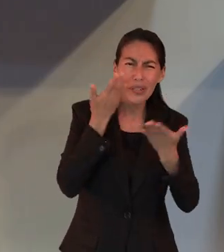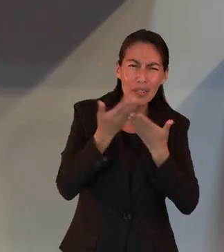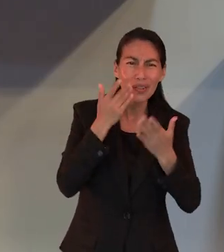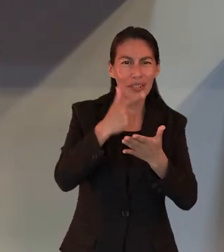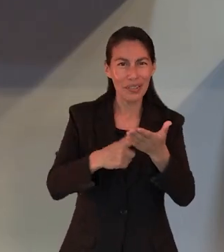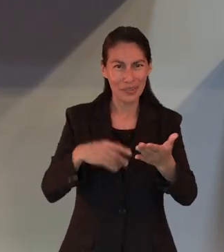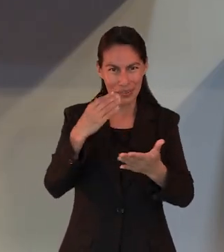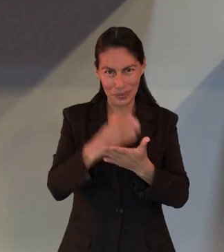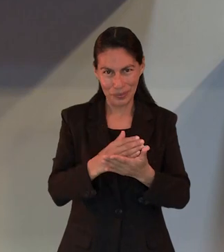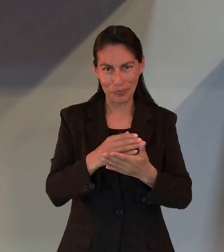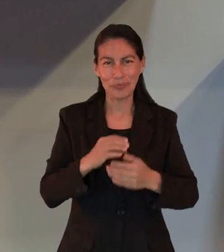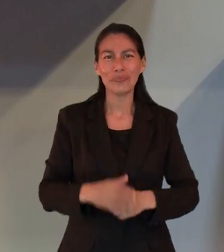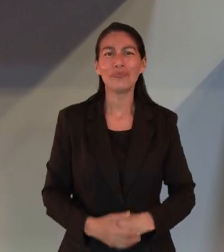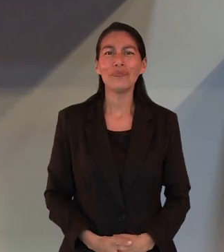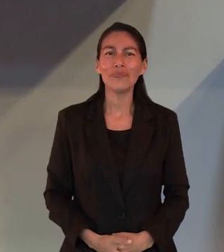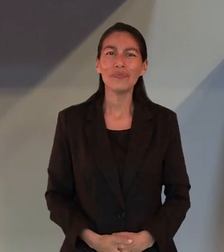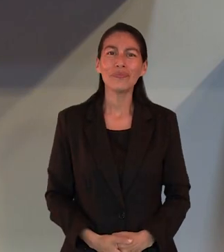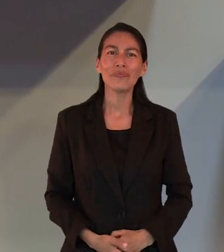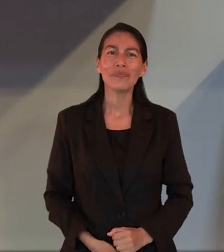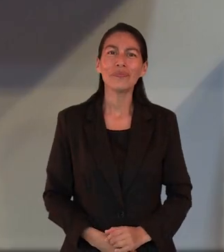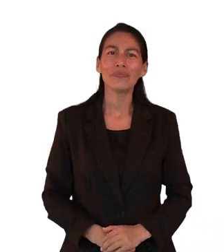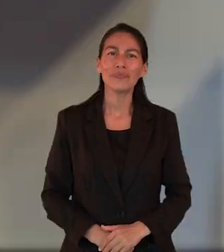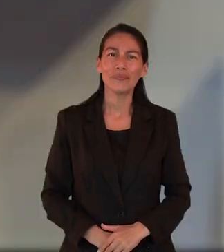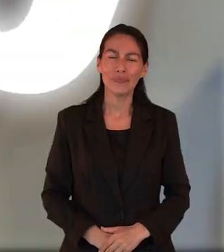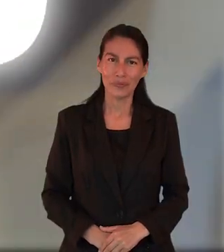avanzando en el estudio de esta lección.